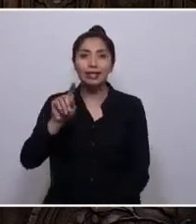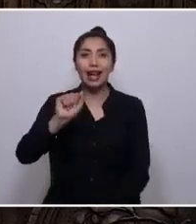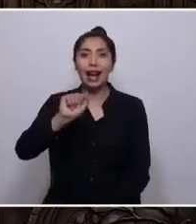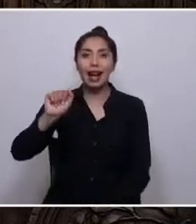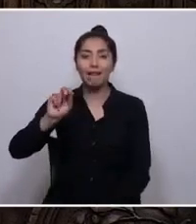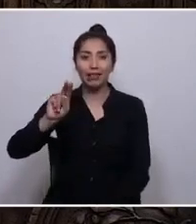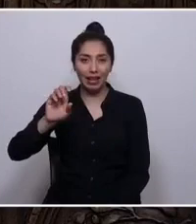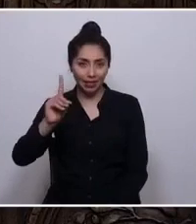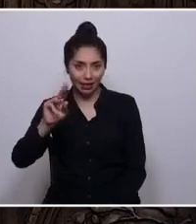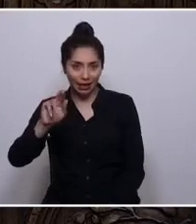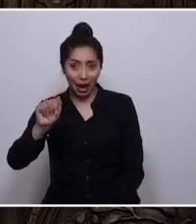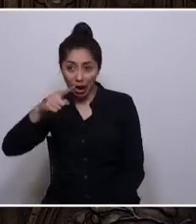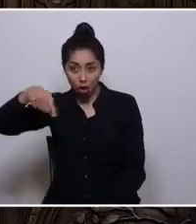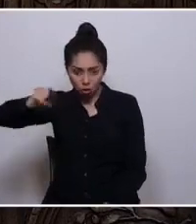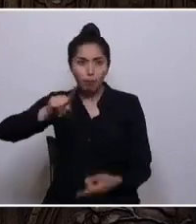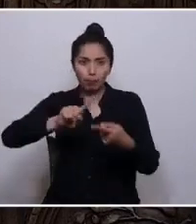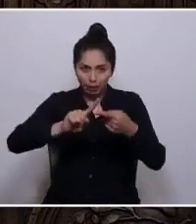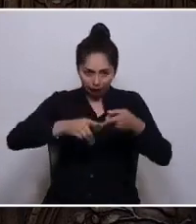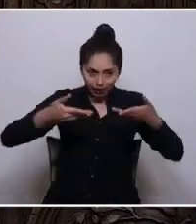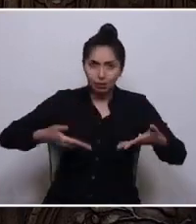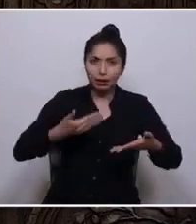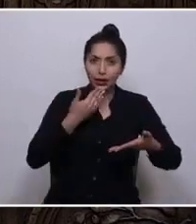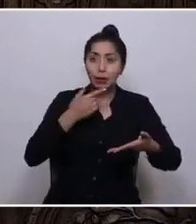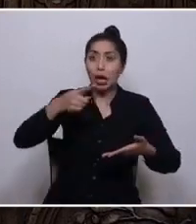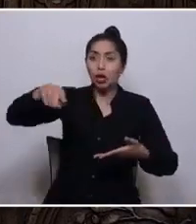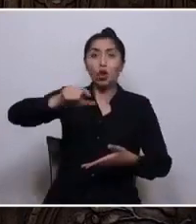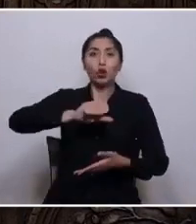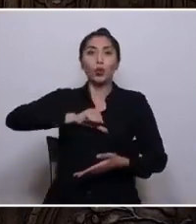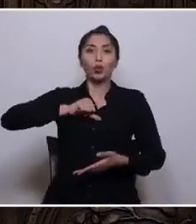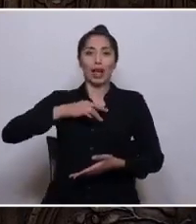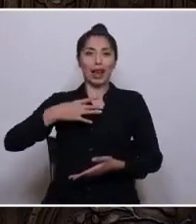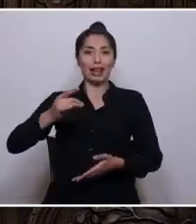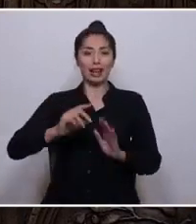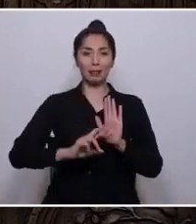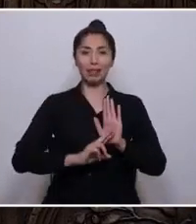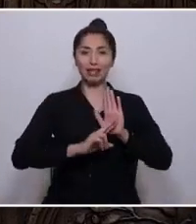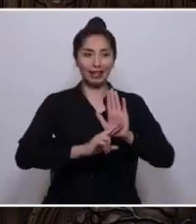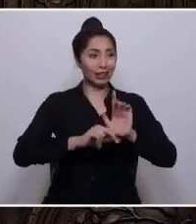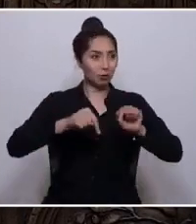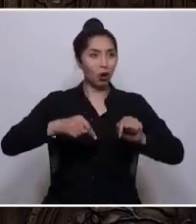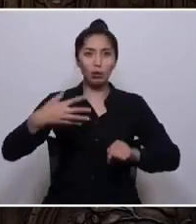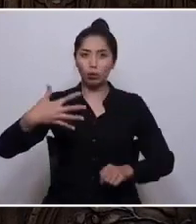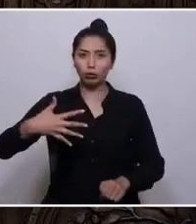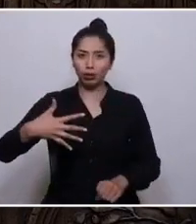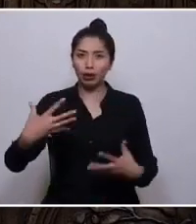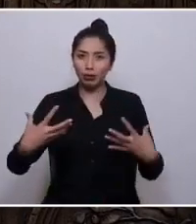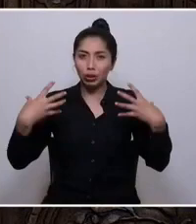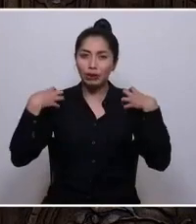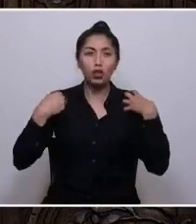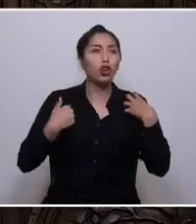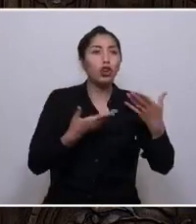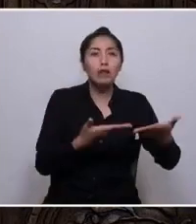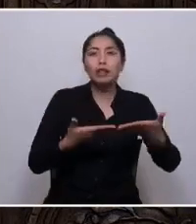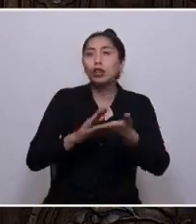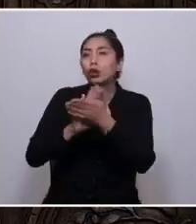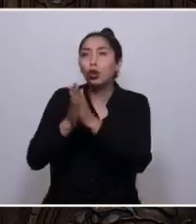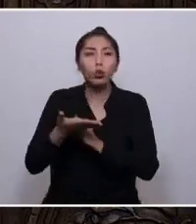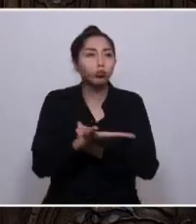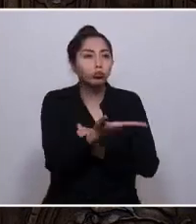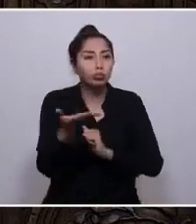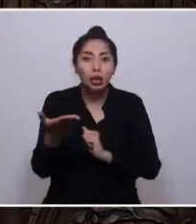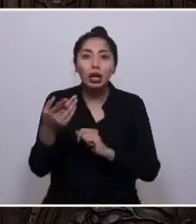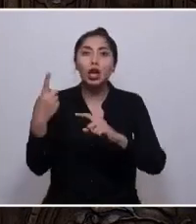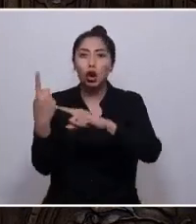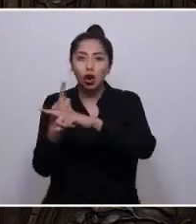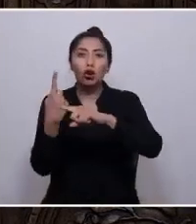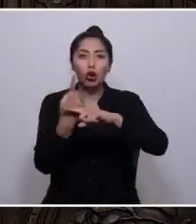hoy orgullosos de haber elegido a un representante suyo para tan importante misión, los invito a que conversemos cuando me vean